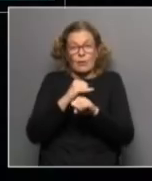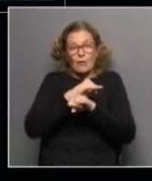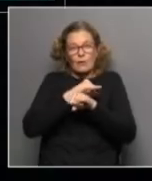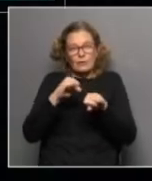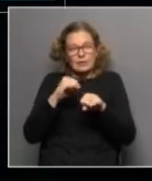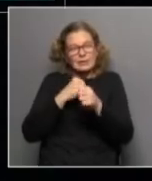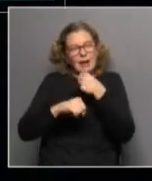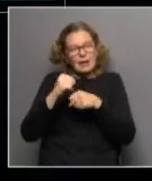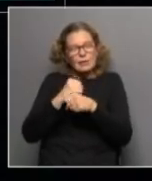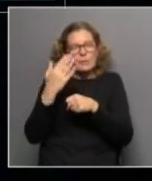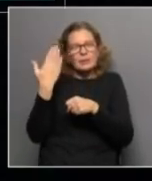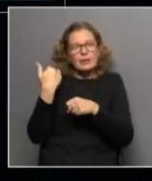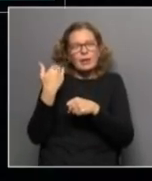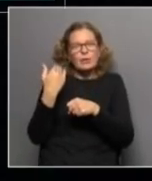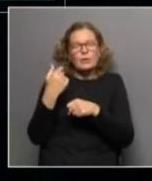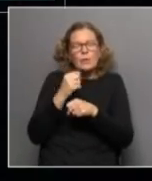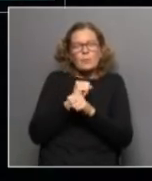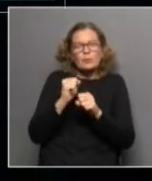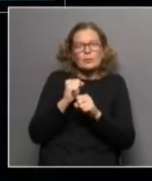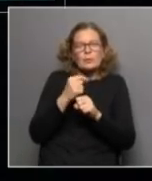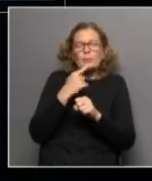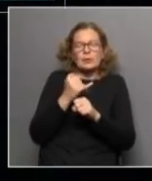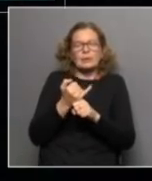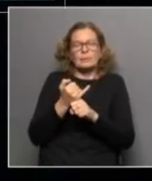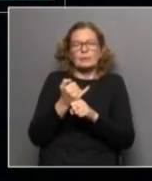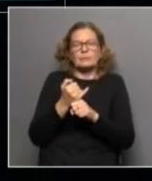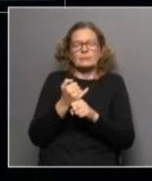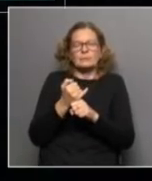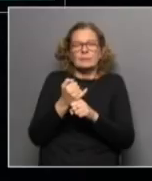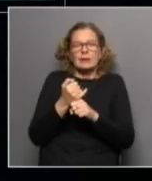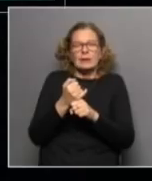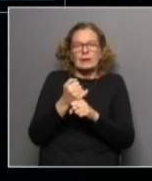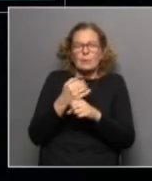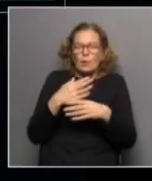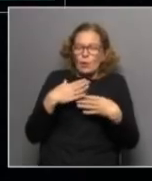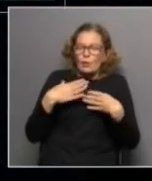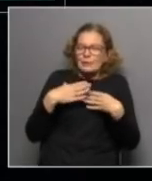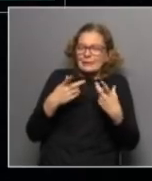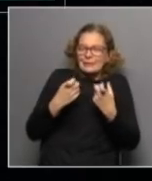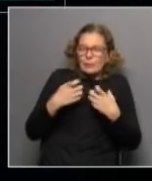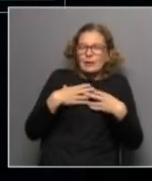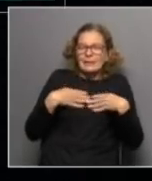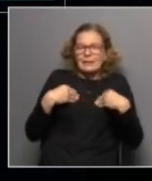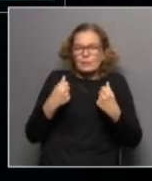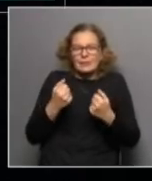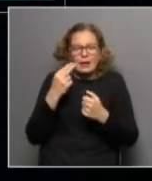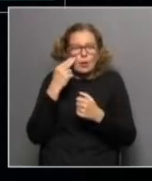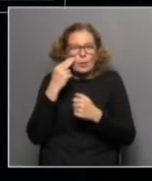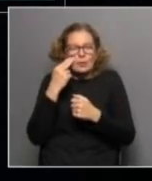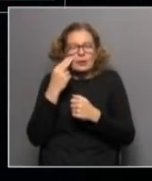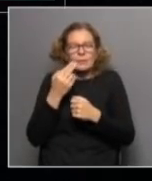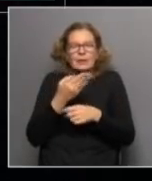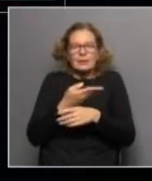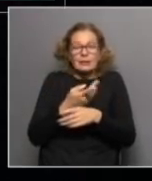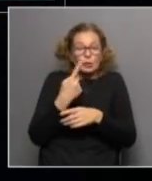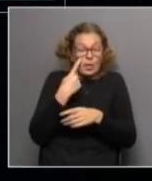año pasado tratamos de poder generar una acción de sensibilización con respecto a los problemas que nosotros estamos